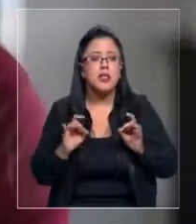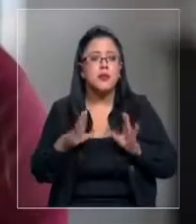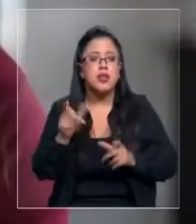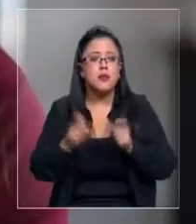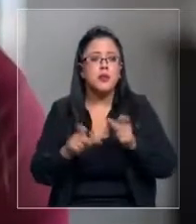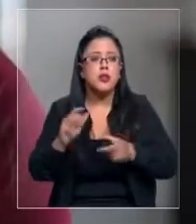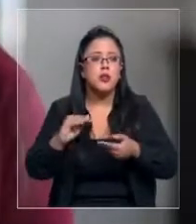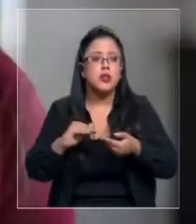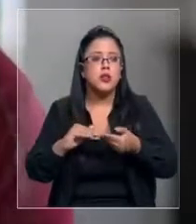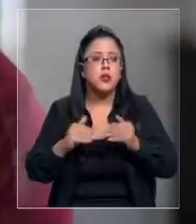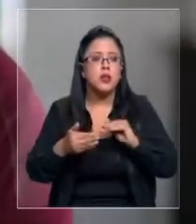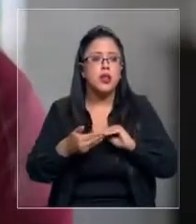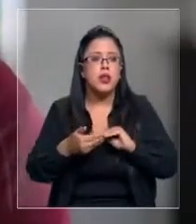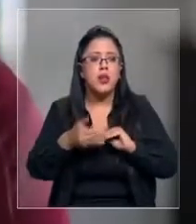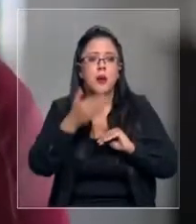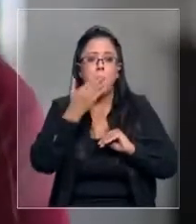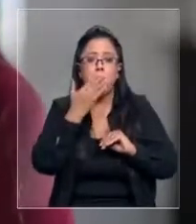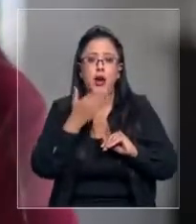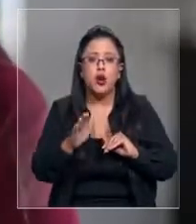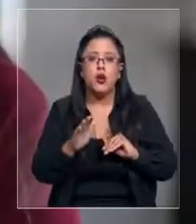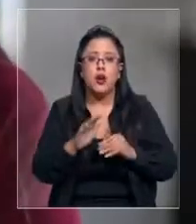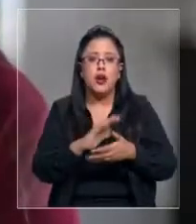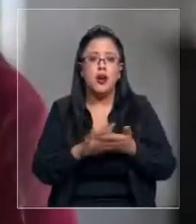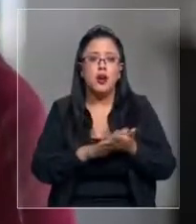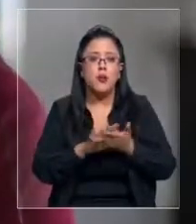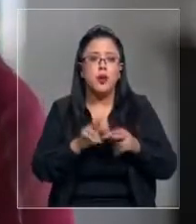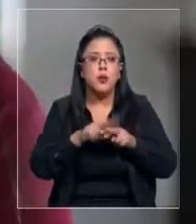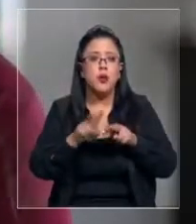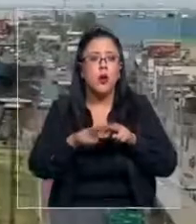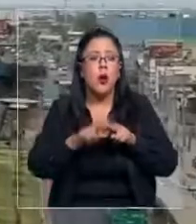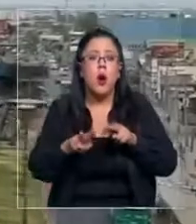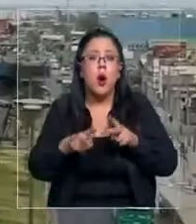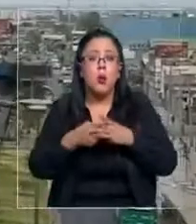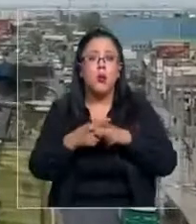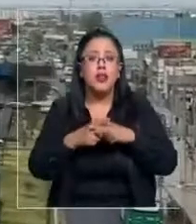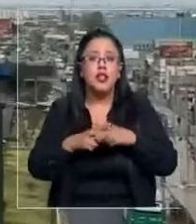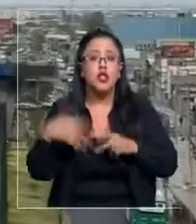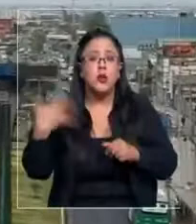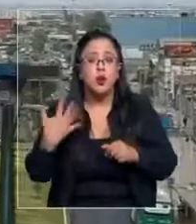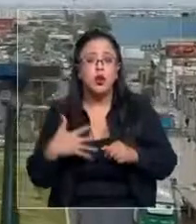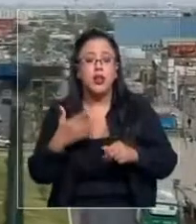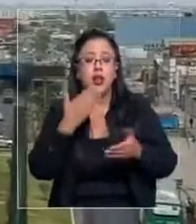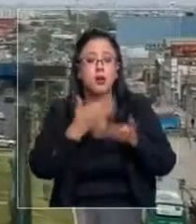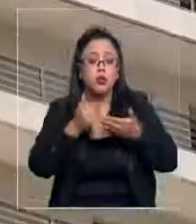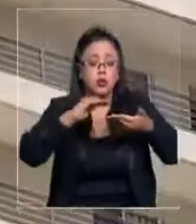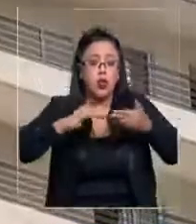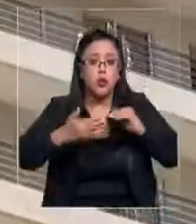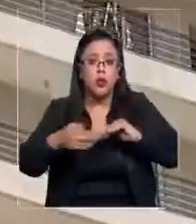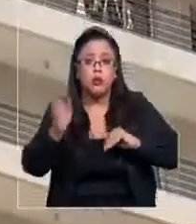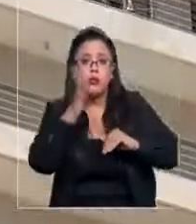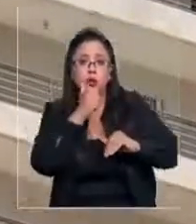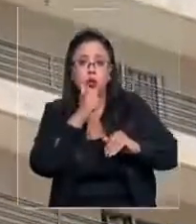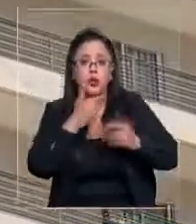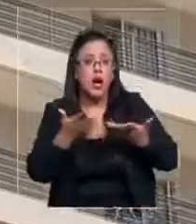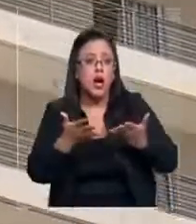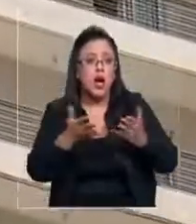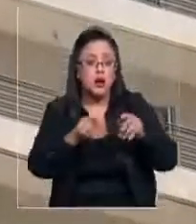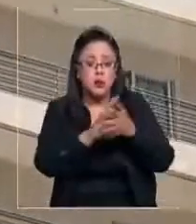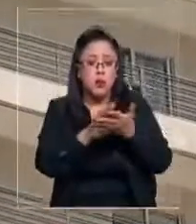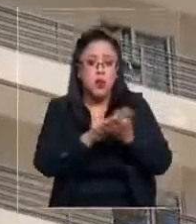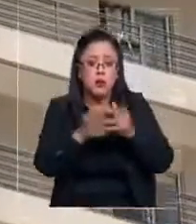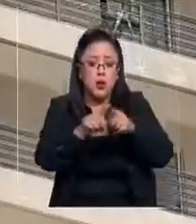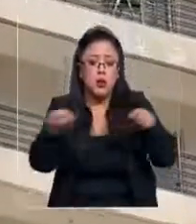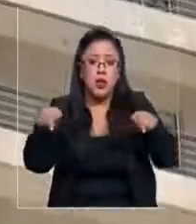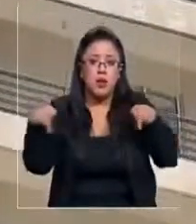tipo de mejoras, por ejemplo, alguna mantención importante. Cuando las comunidades no presentan espacios comunes, también tienen que tener ojo